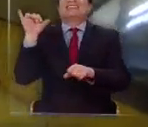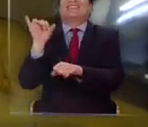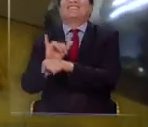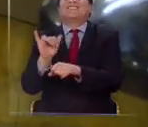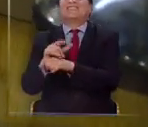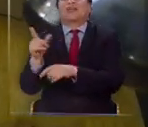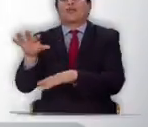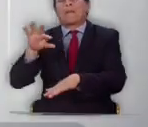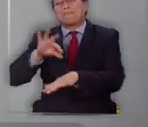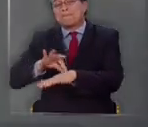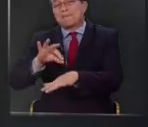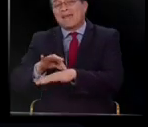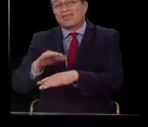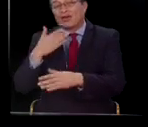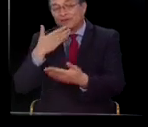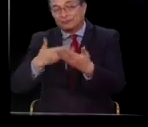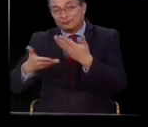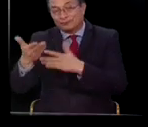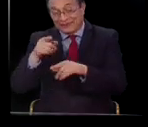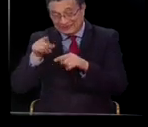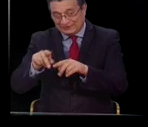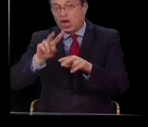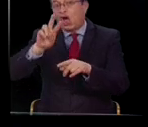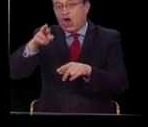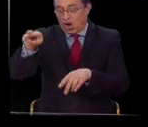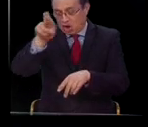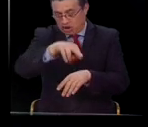profusamente se comparte en las redes sociales.